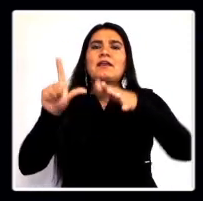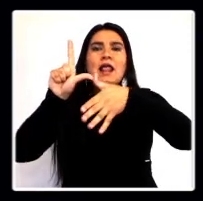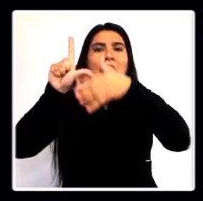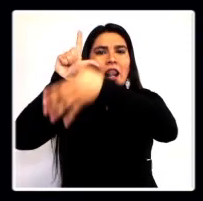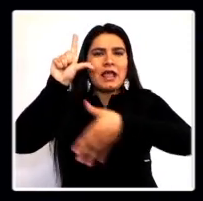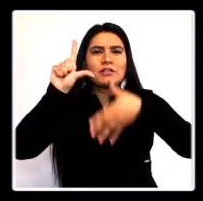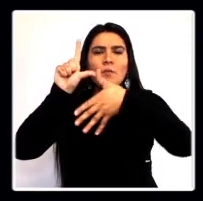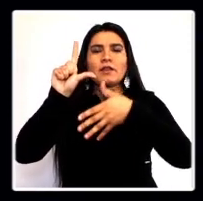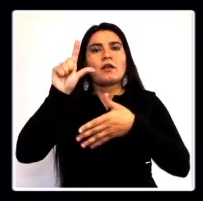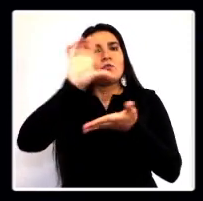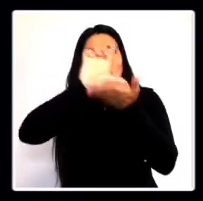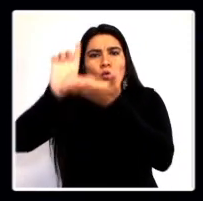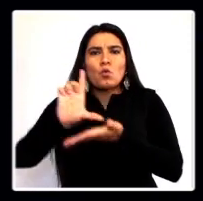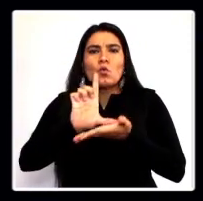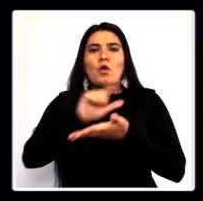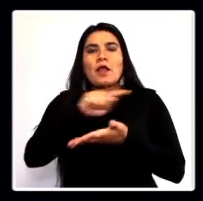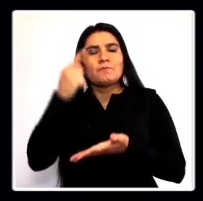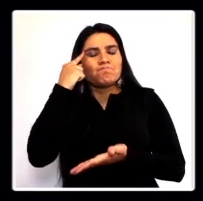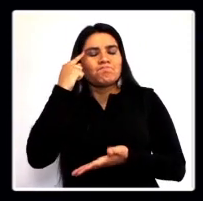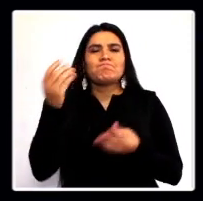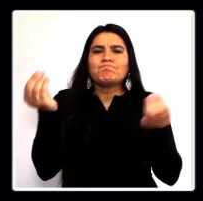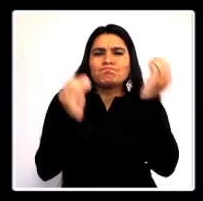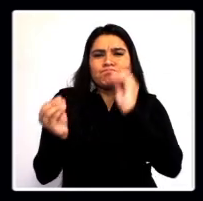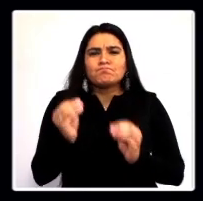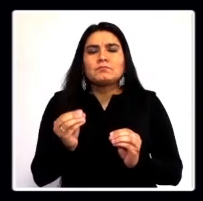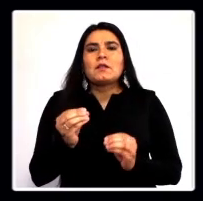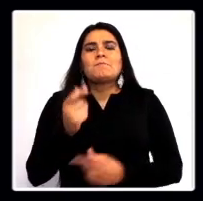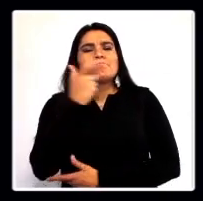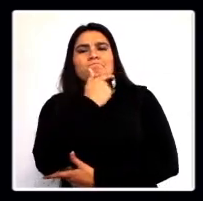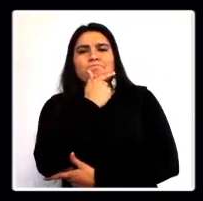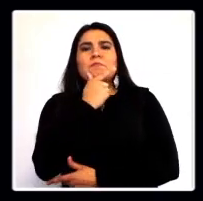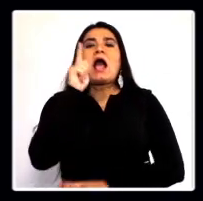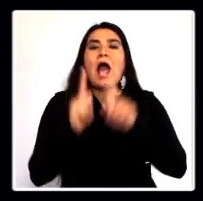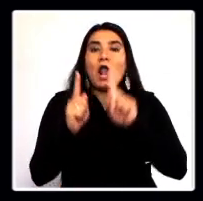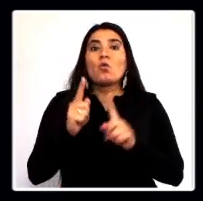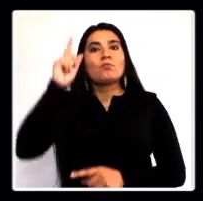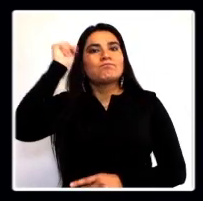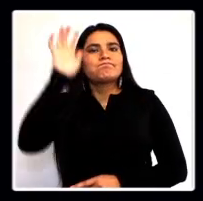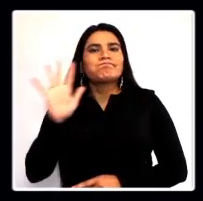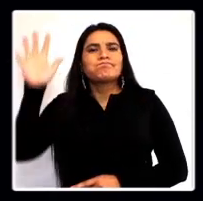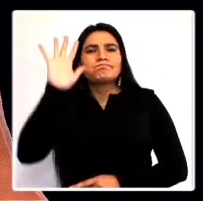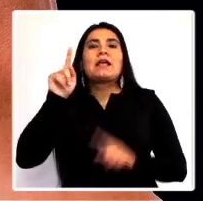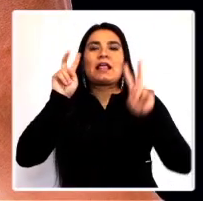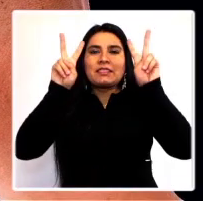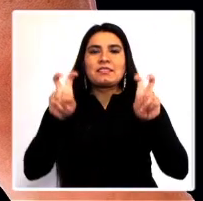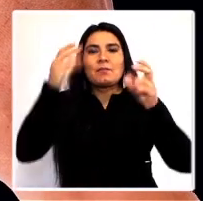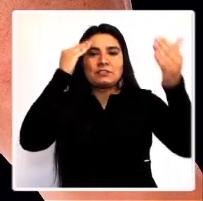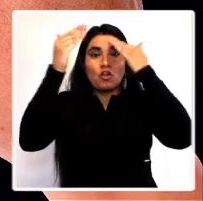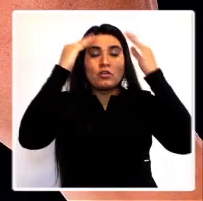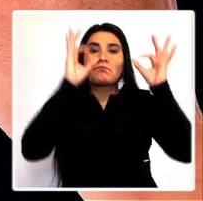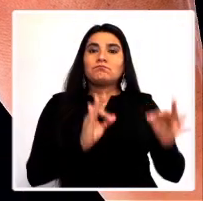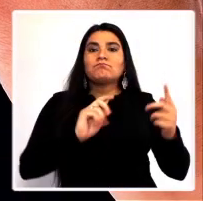partes de Latinoamérica y el mundo, deconstruyen, desde un posicionamiento crítico, algunos de los paradigmas del ejercicio de la